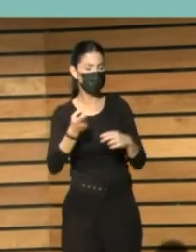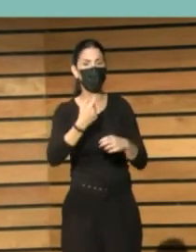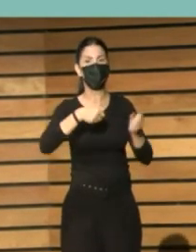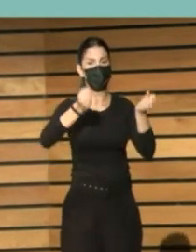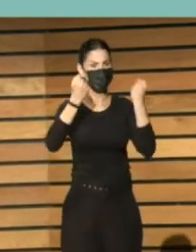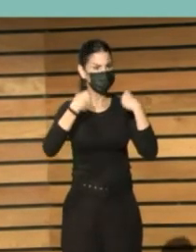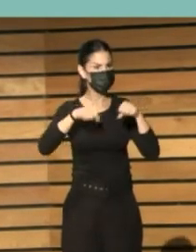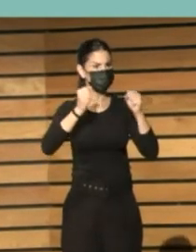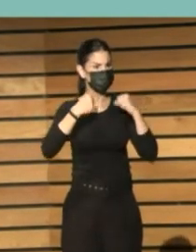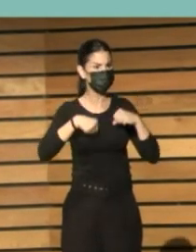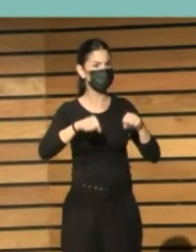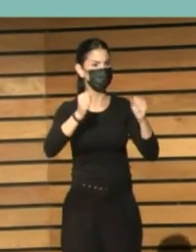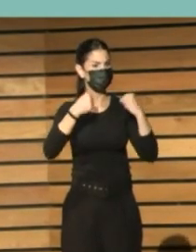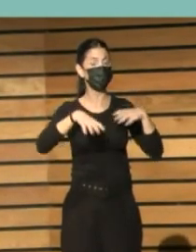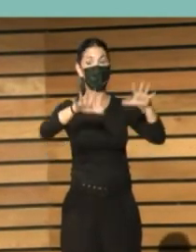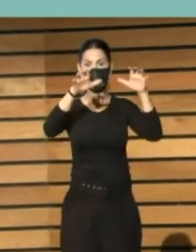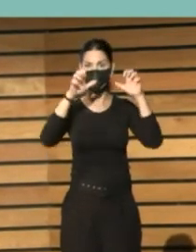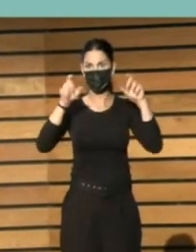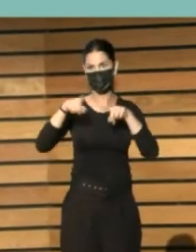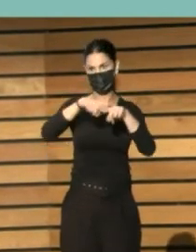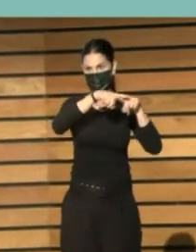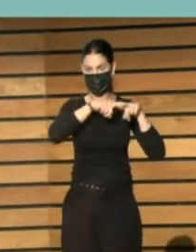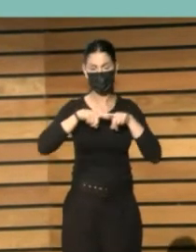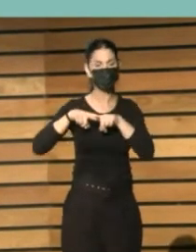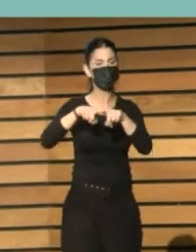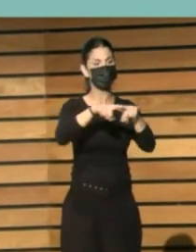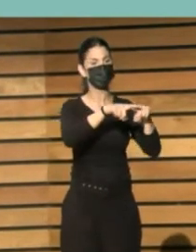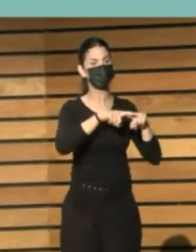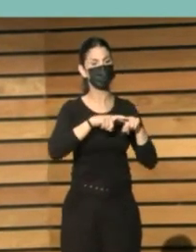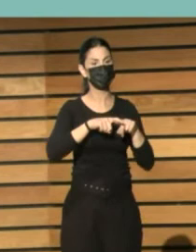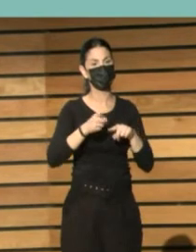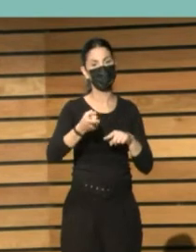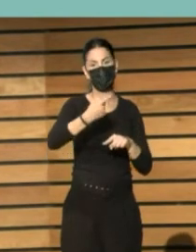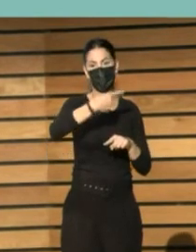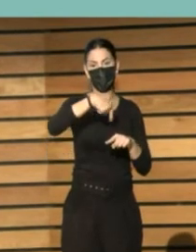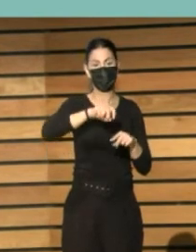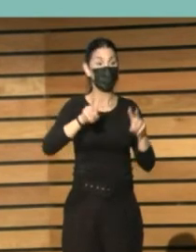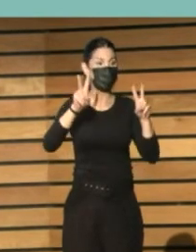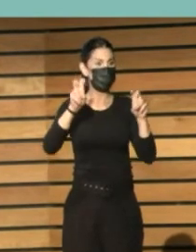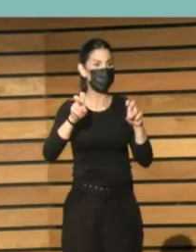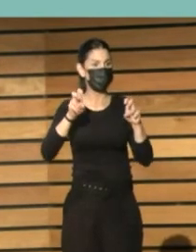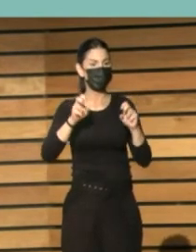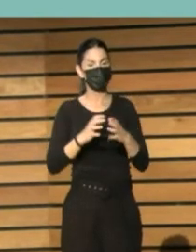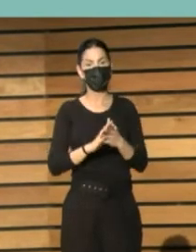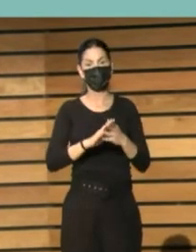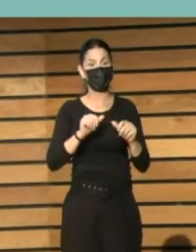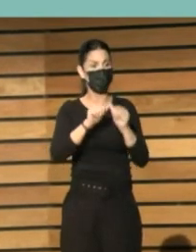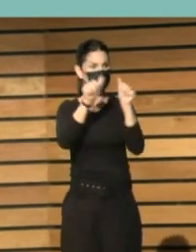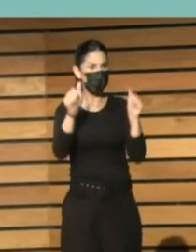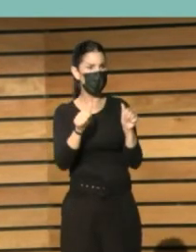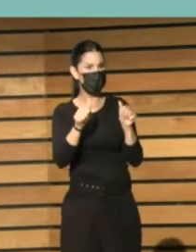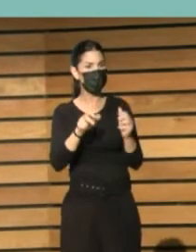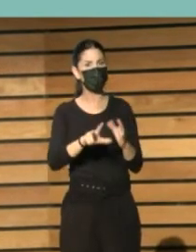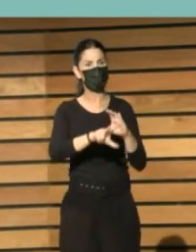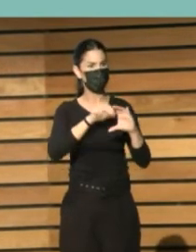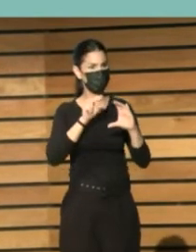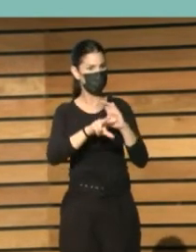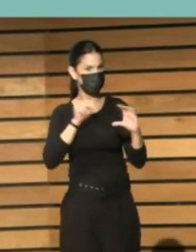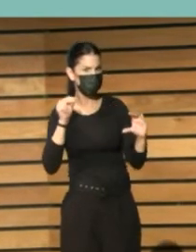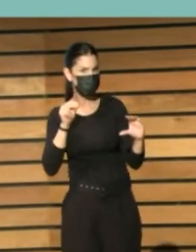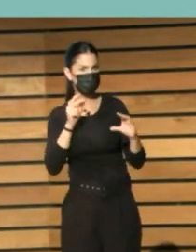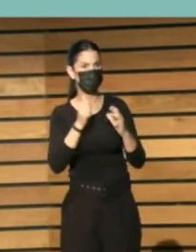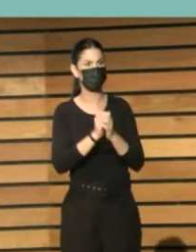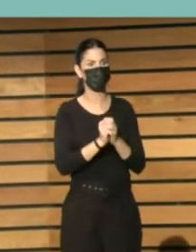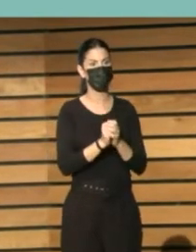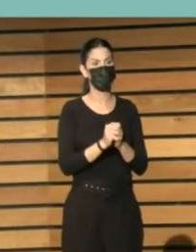en el aprendizaje que compartimos en estos días. Nos hemos pasado al formato vídeo, junto con los tiempos que corren. Hemos hecho vídeos,